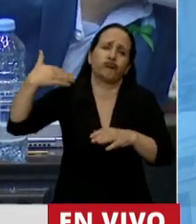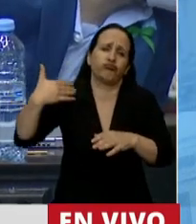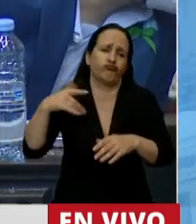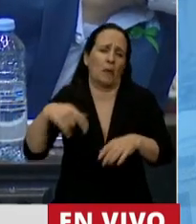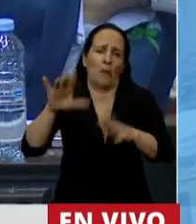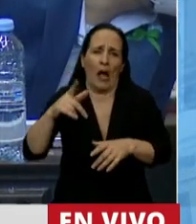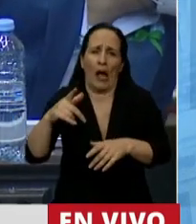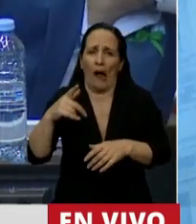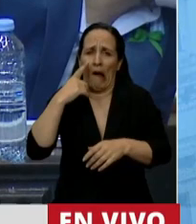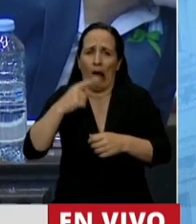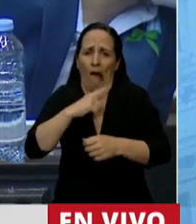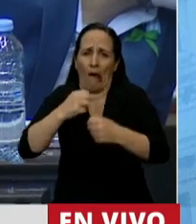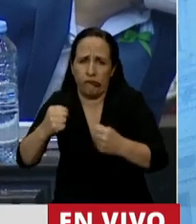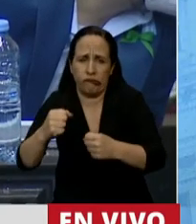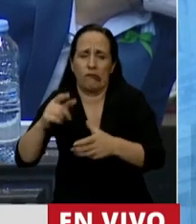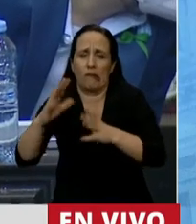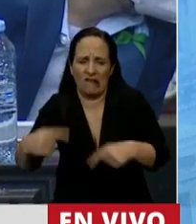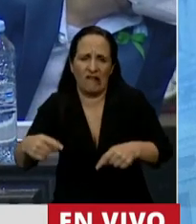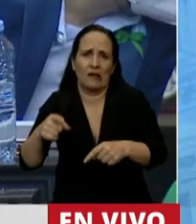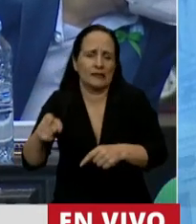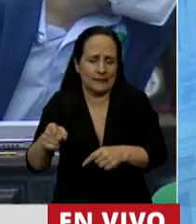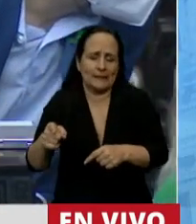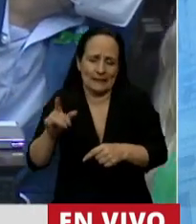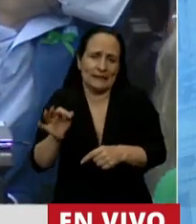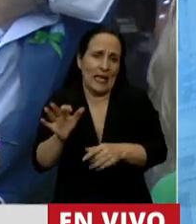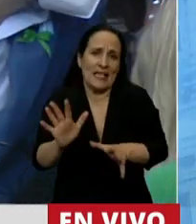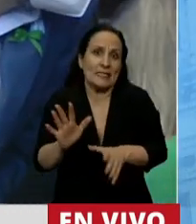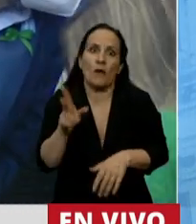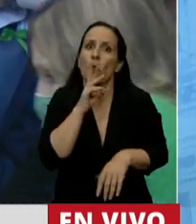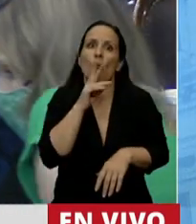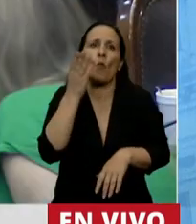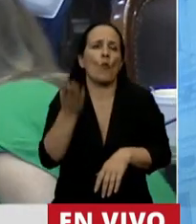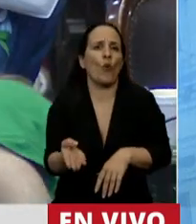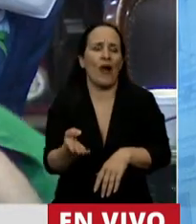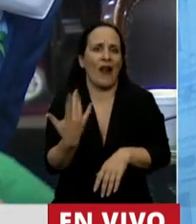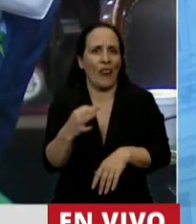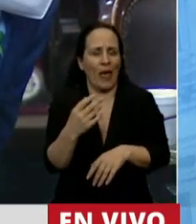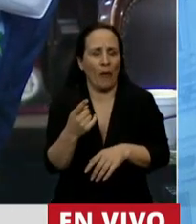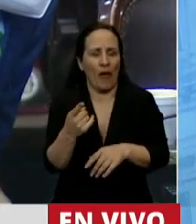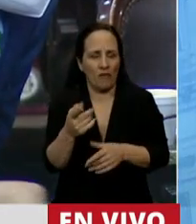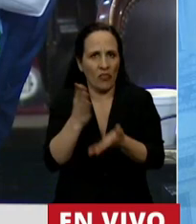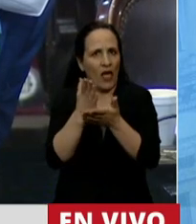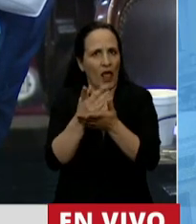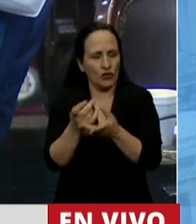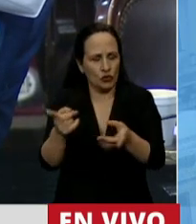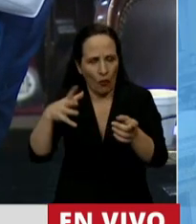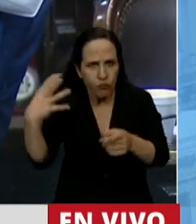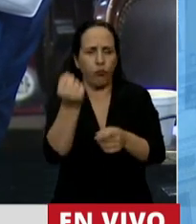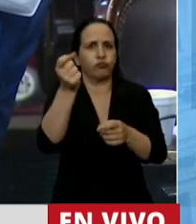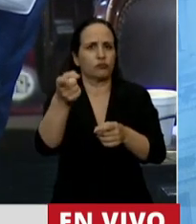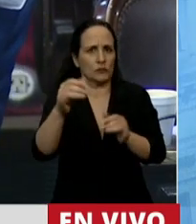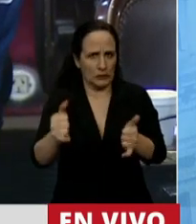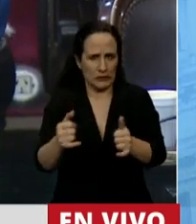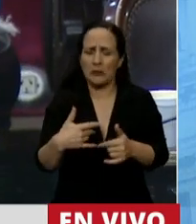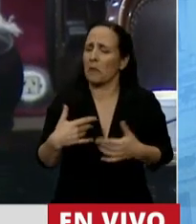paternalista y por todos los conceptos que estamos hablando y la necesidad de que la mujer recupere sus derechos. Está bien. Y yo